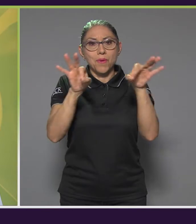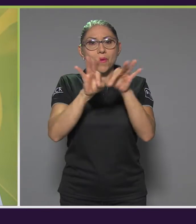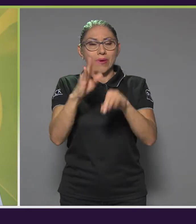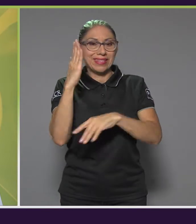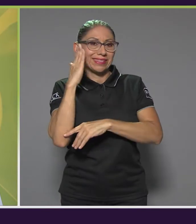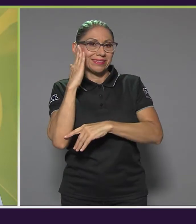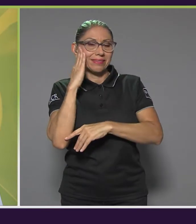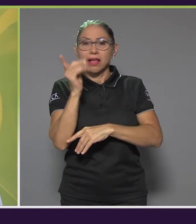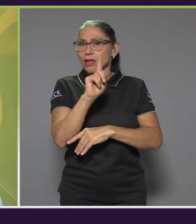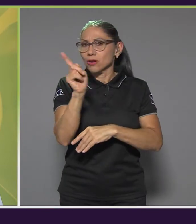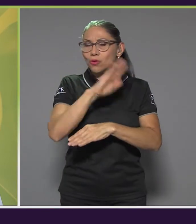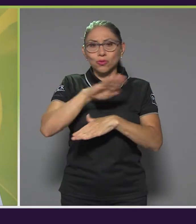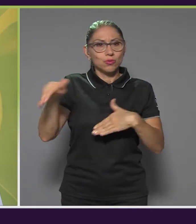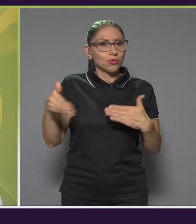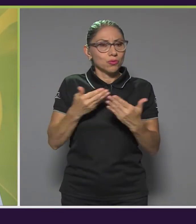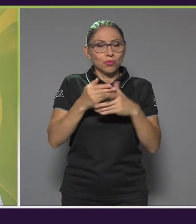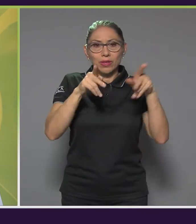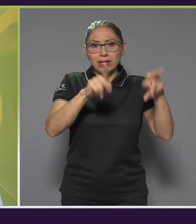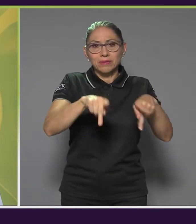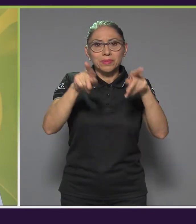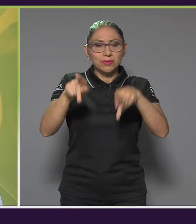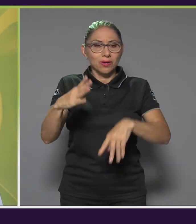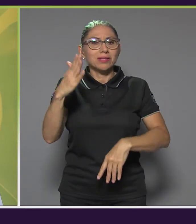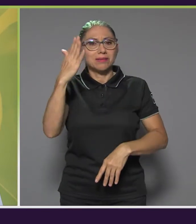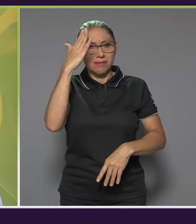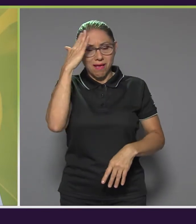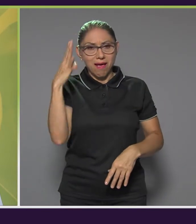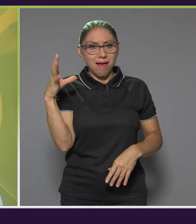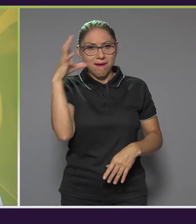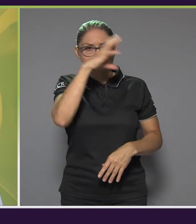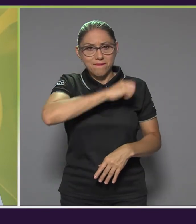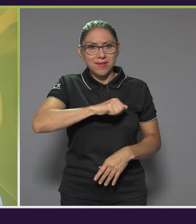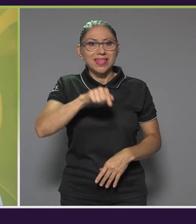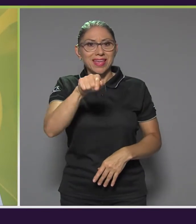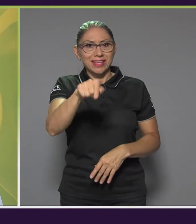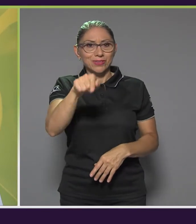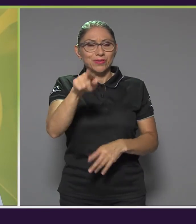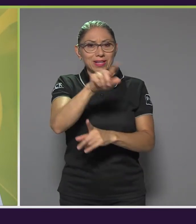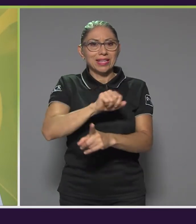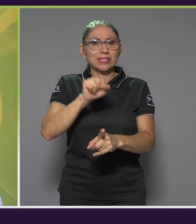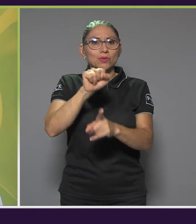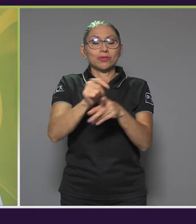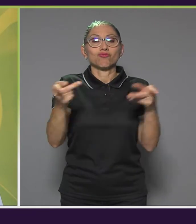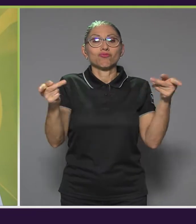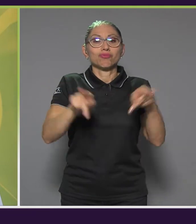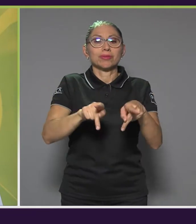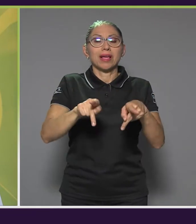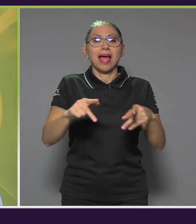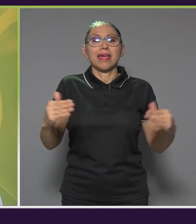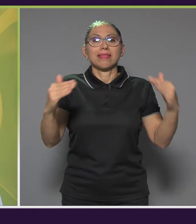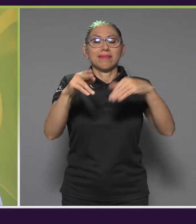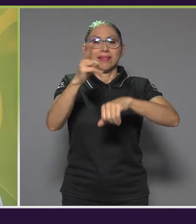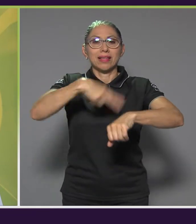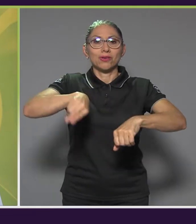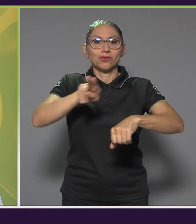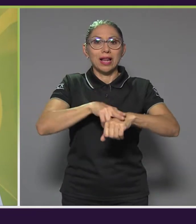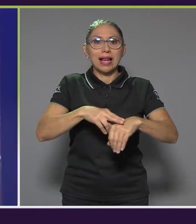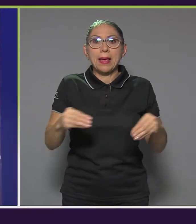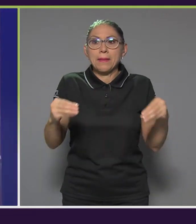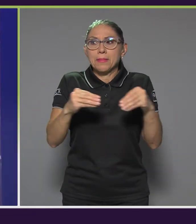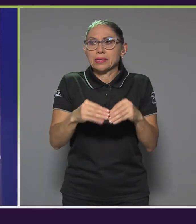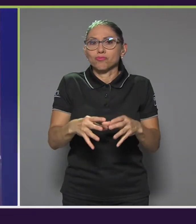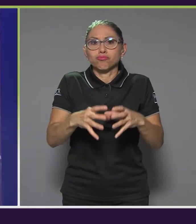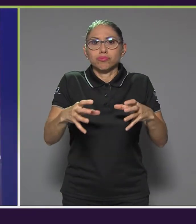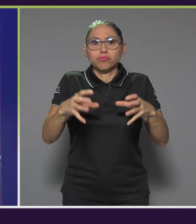porque no todo el mundo está enterado sobre esto, del contexto nacional del aumento de la población adulta mayor. Sí,